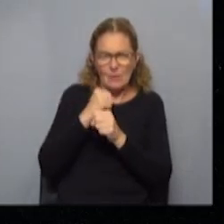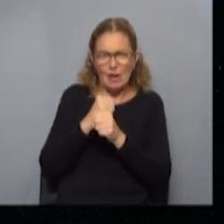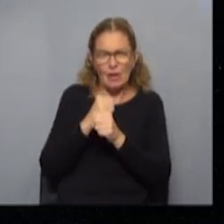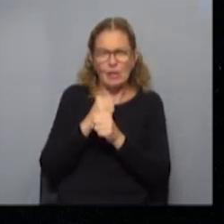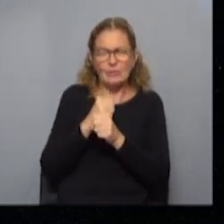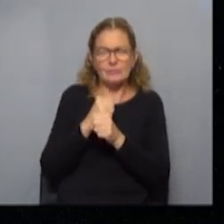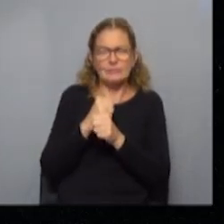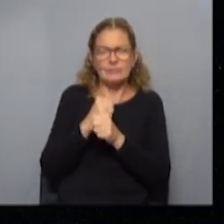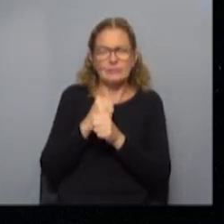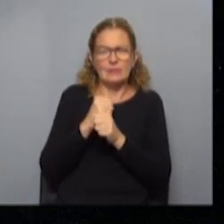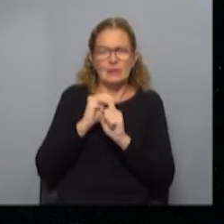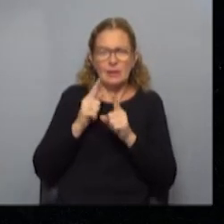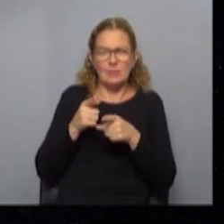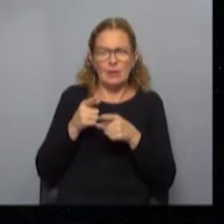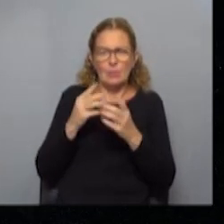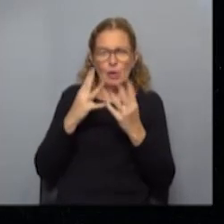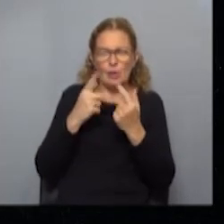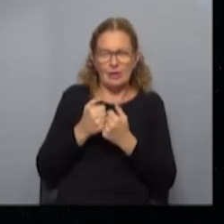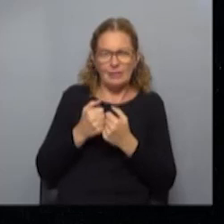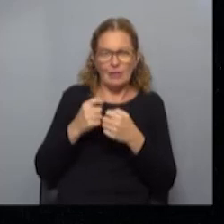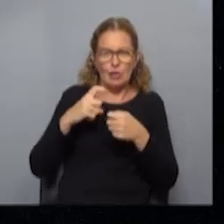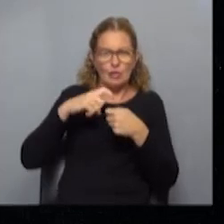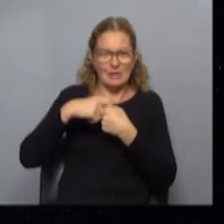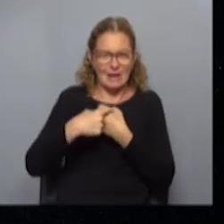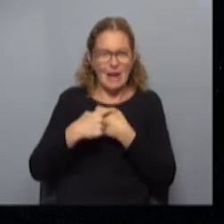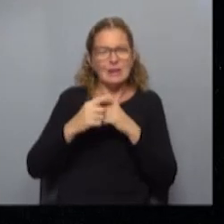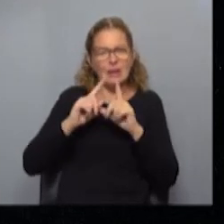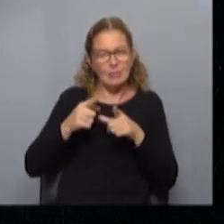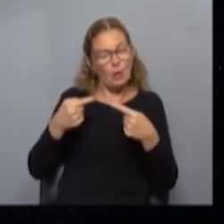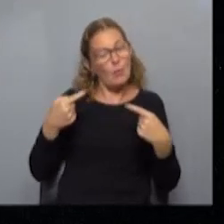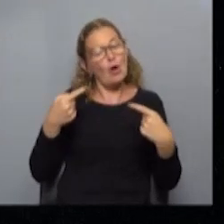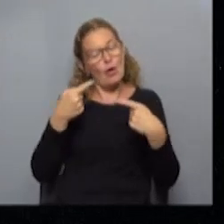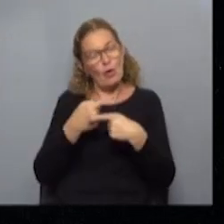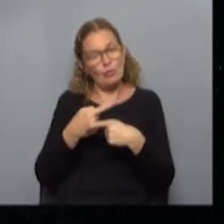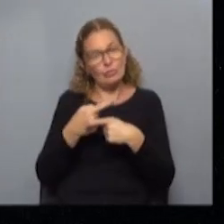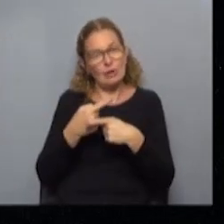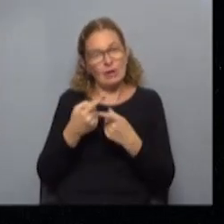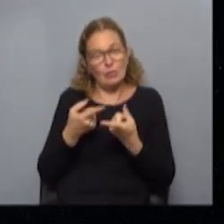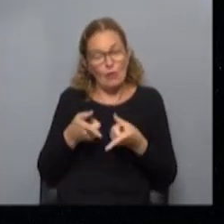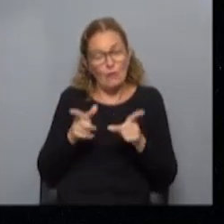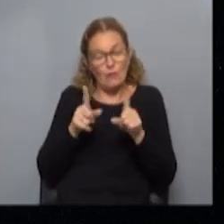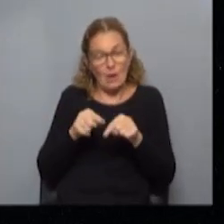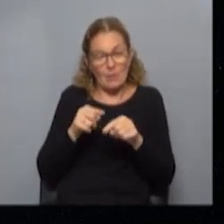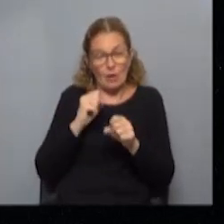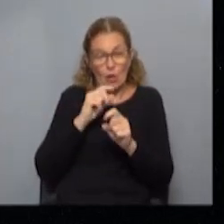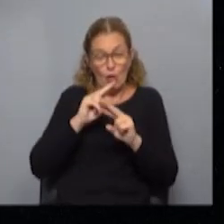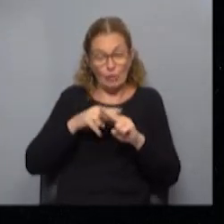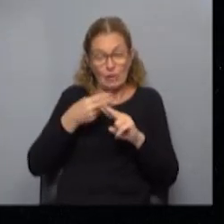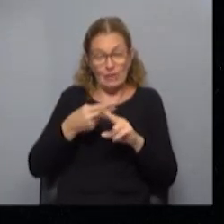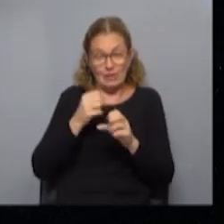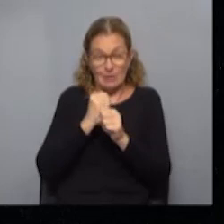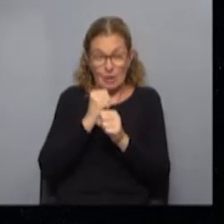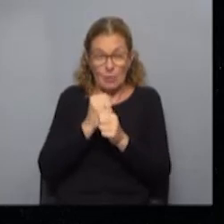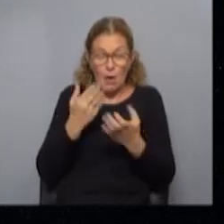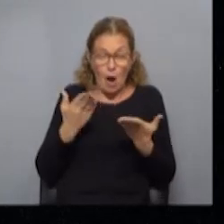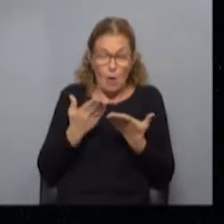atacado bastante la organización sindical y en el momento que se vuelven a generar los puestos de trabajo como